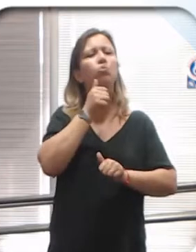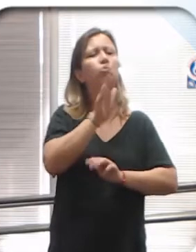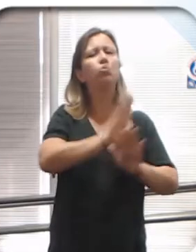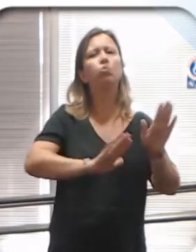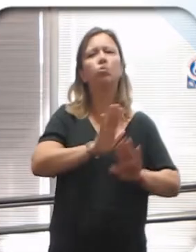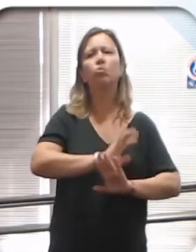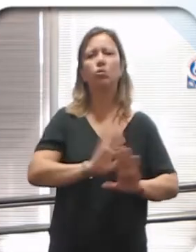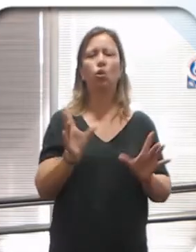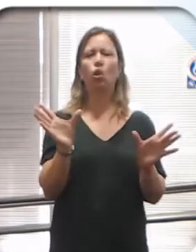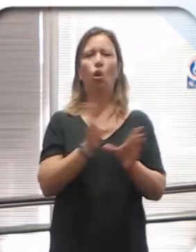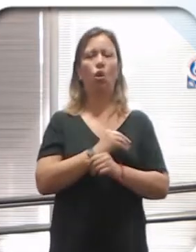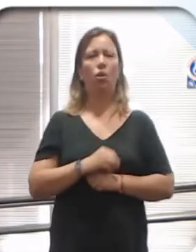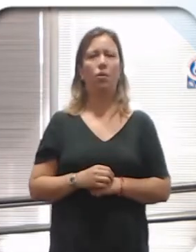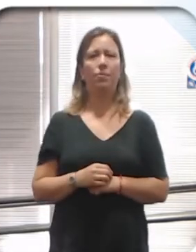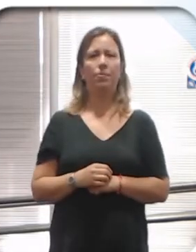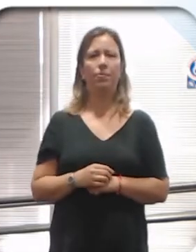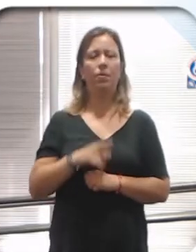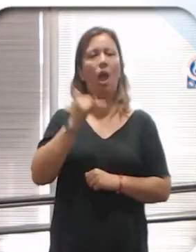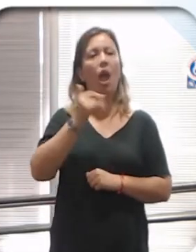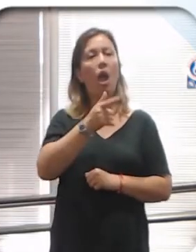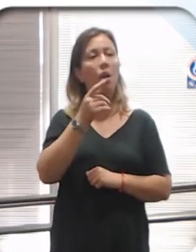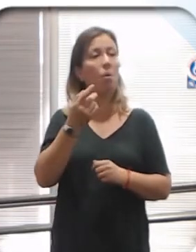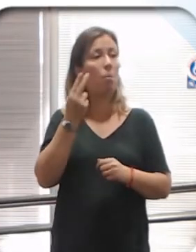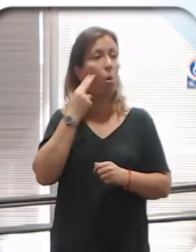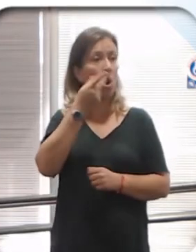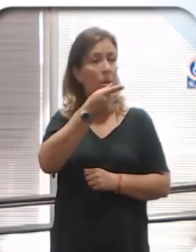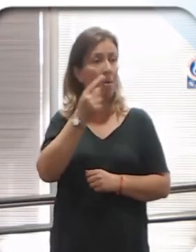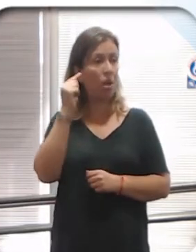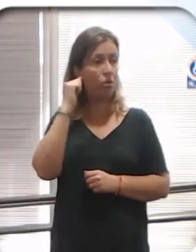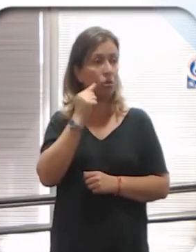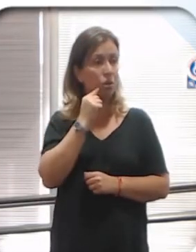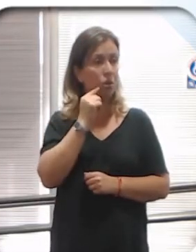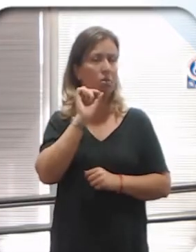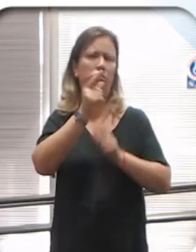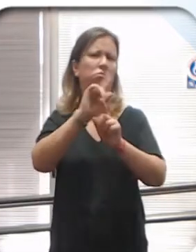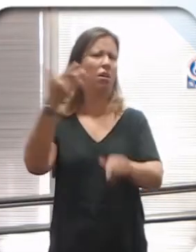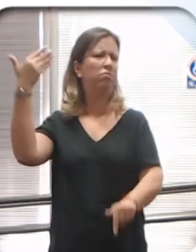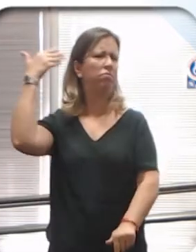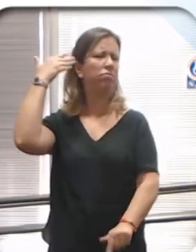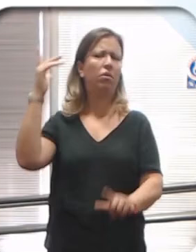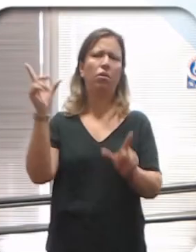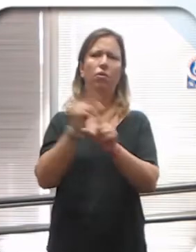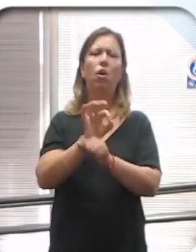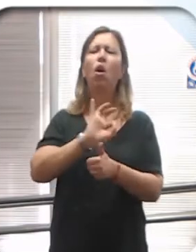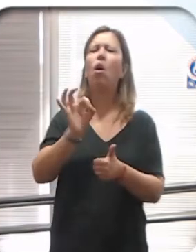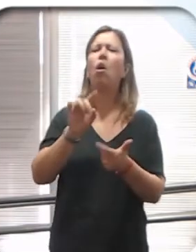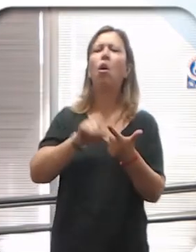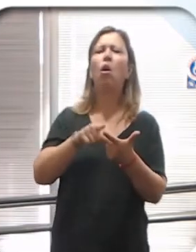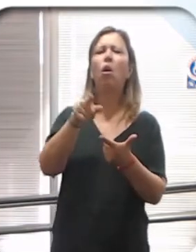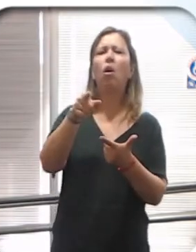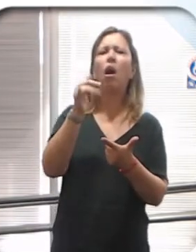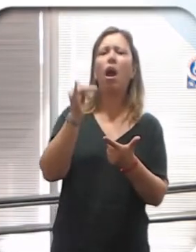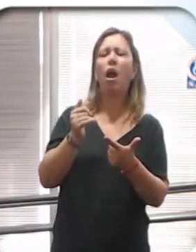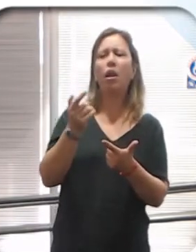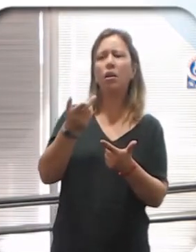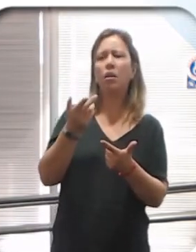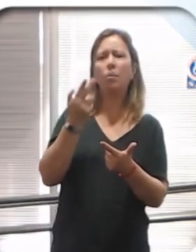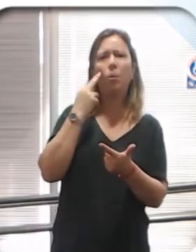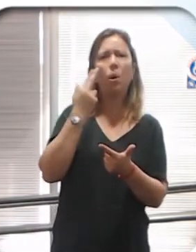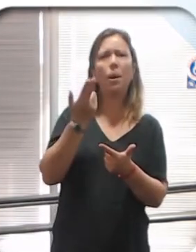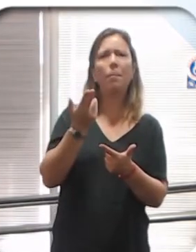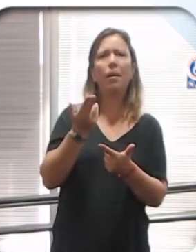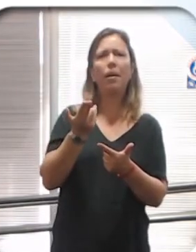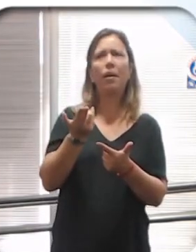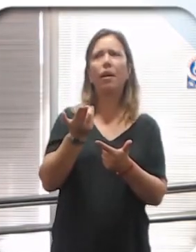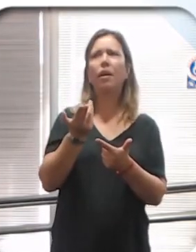Entonces, tenés una dificultad auditiva, tenso, quito un trasplante con clave. O tenés una dificultad